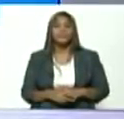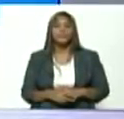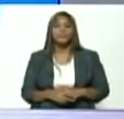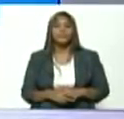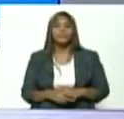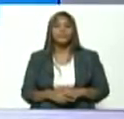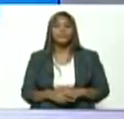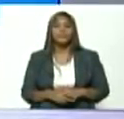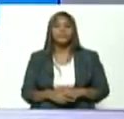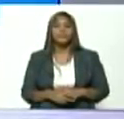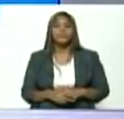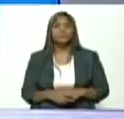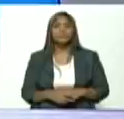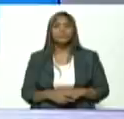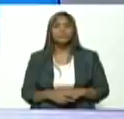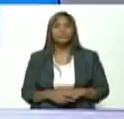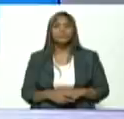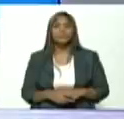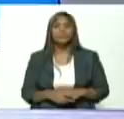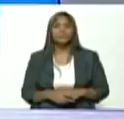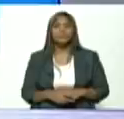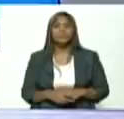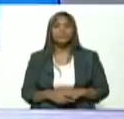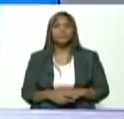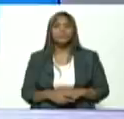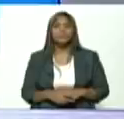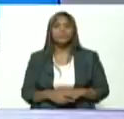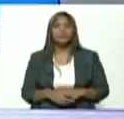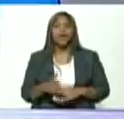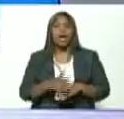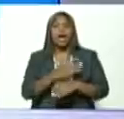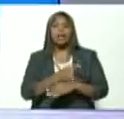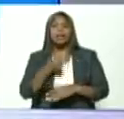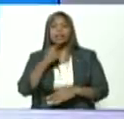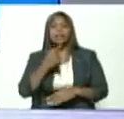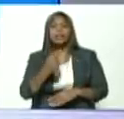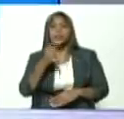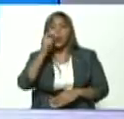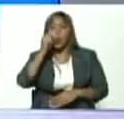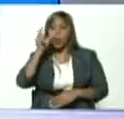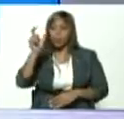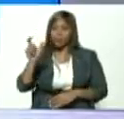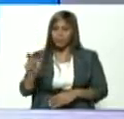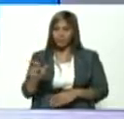o las ASI ha dicho Eliezer algo